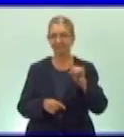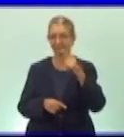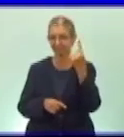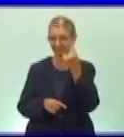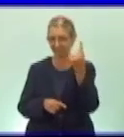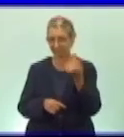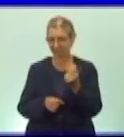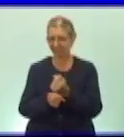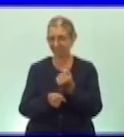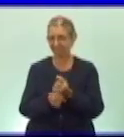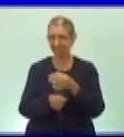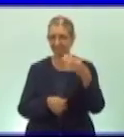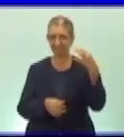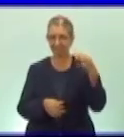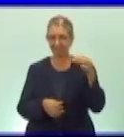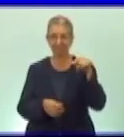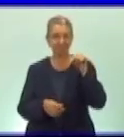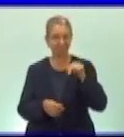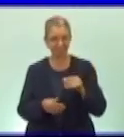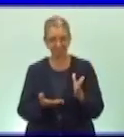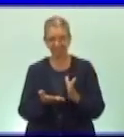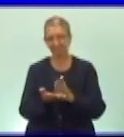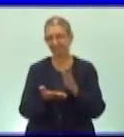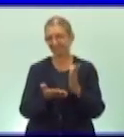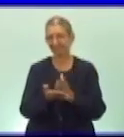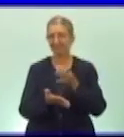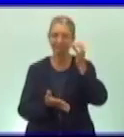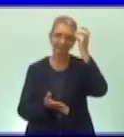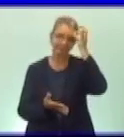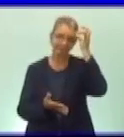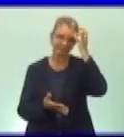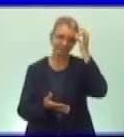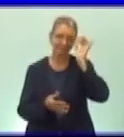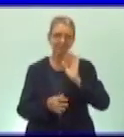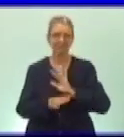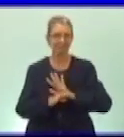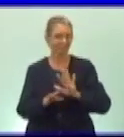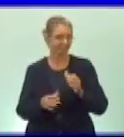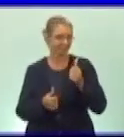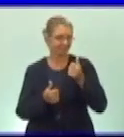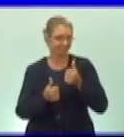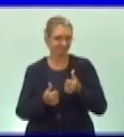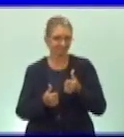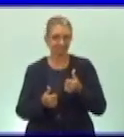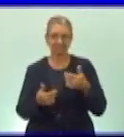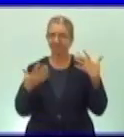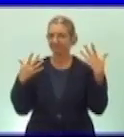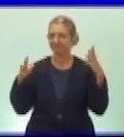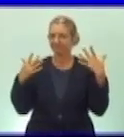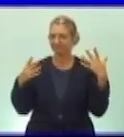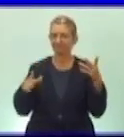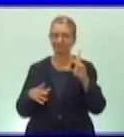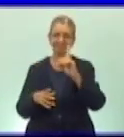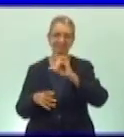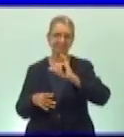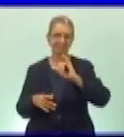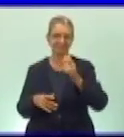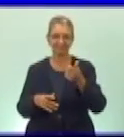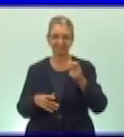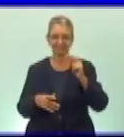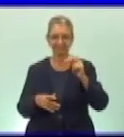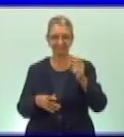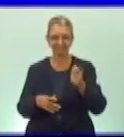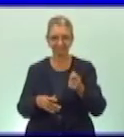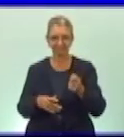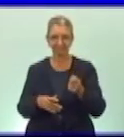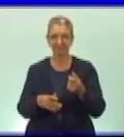continúa en la libreta y es muy correcto lo que ha hecho. Felicitaciones para Diana que ha hecho